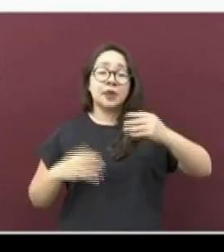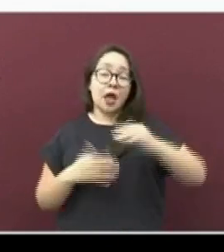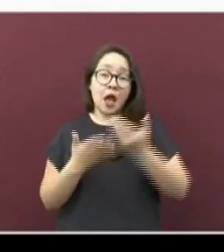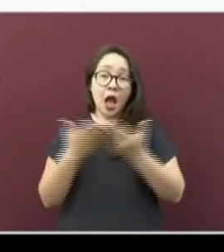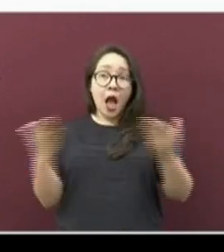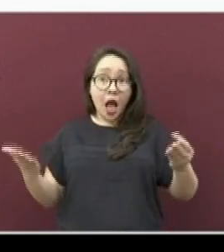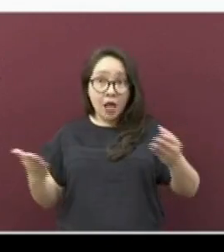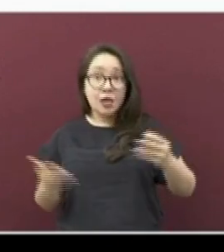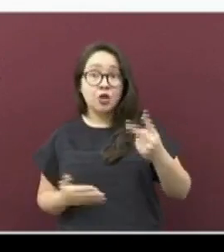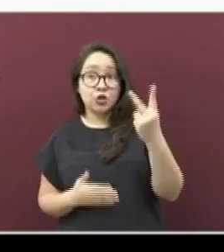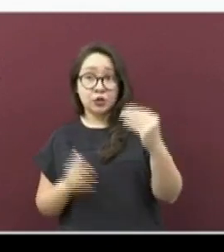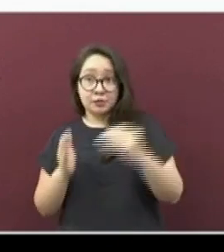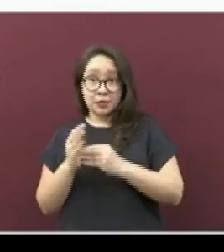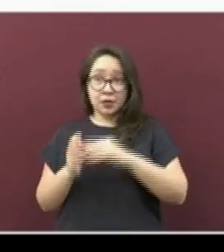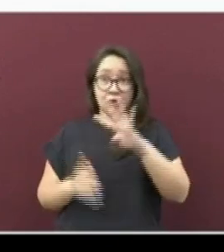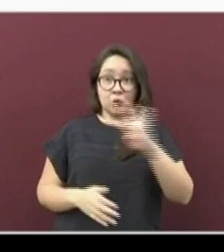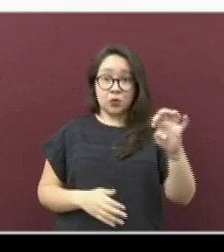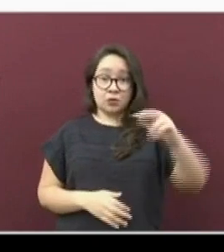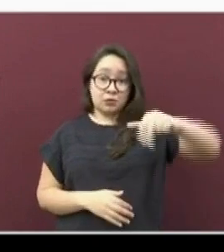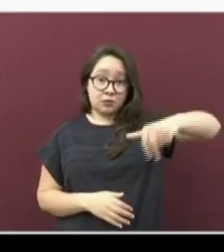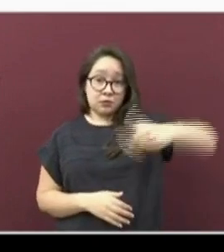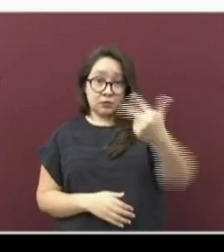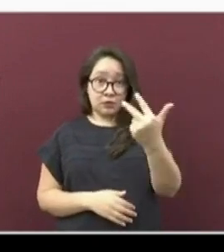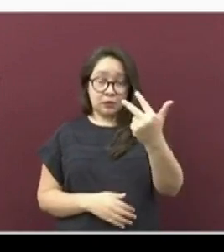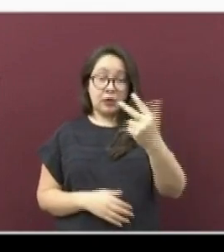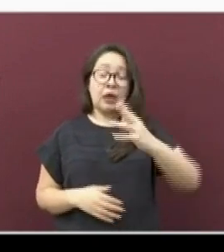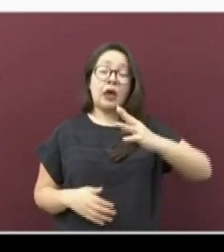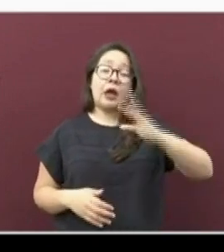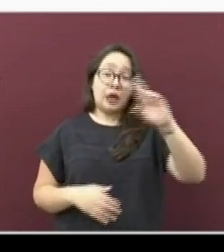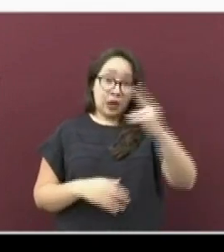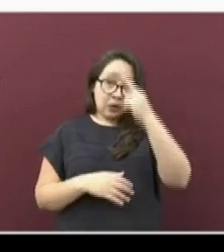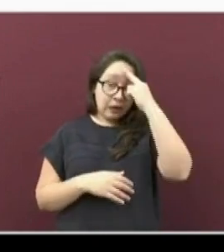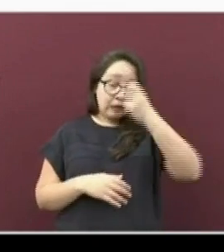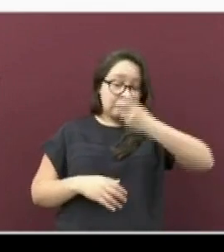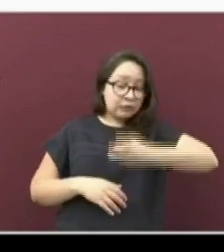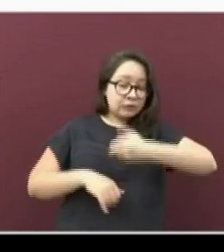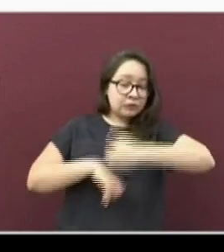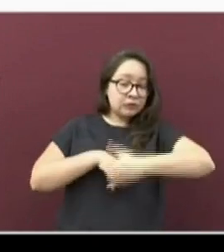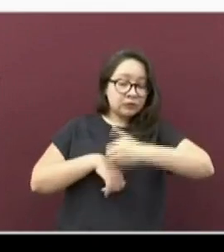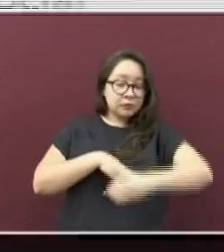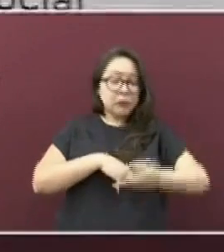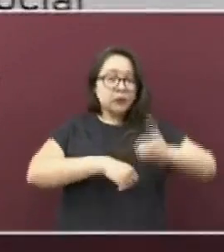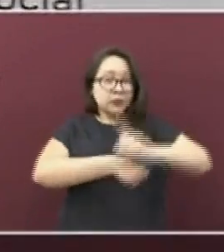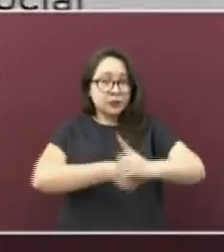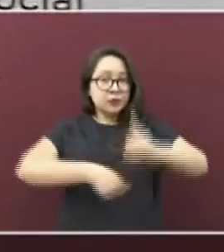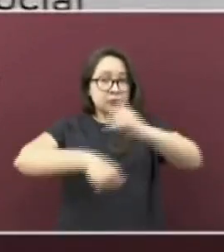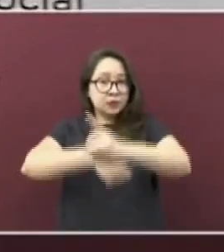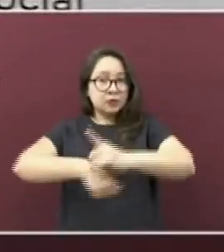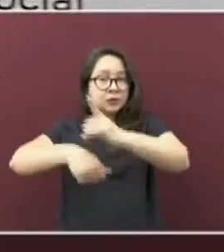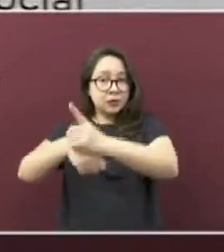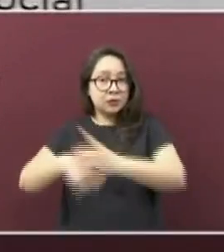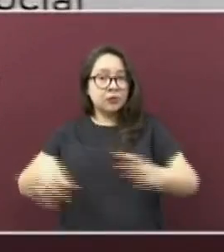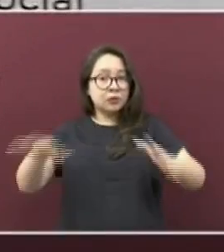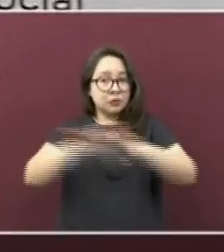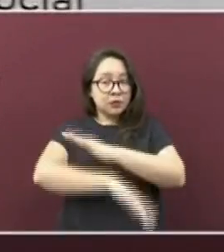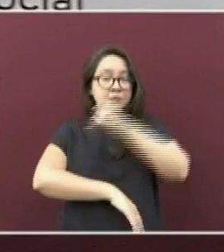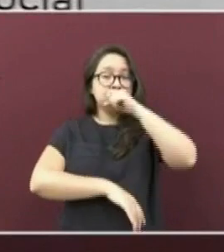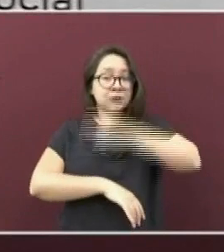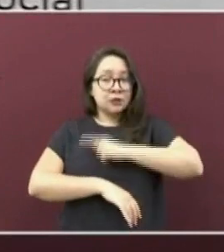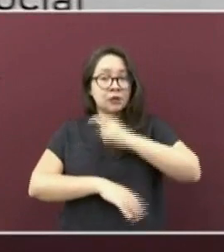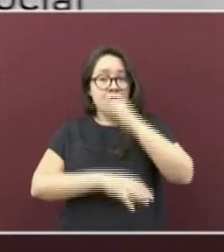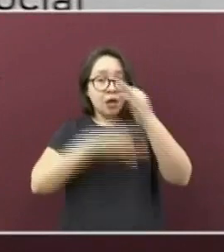son 2,403. Y les recuerdo, este dato puede variar cada día. De igual manera, les